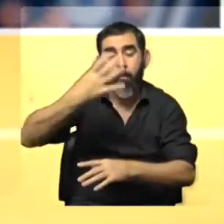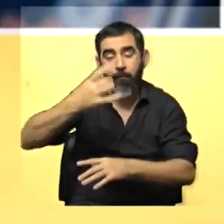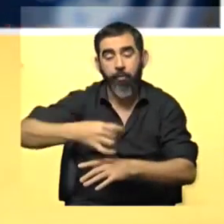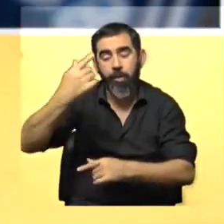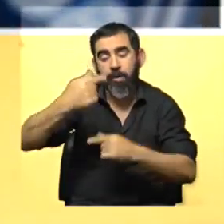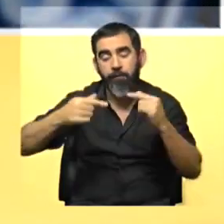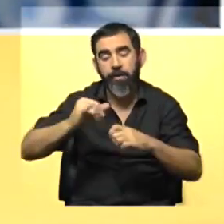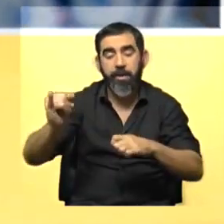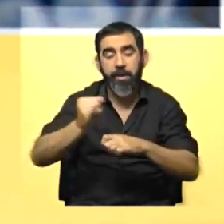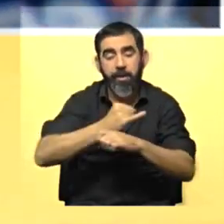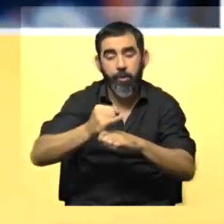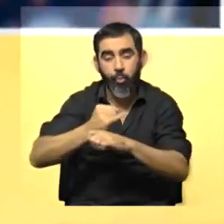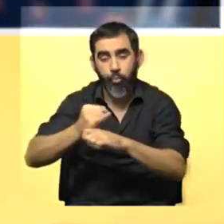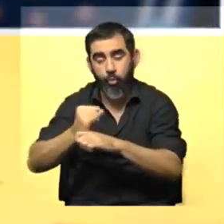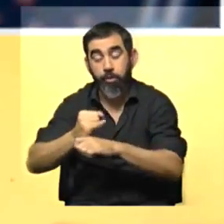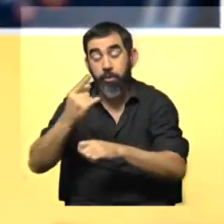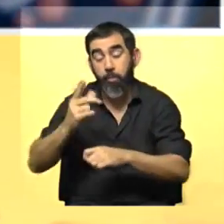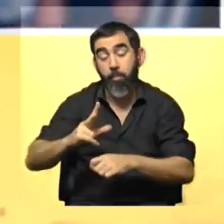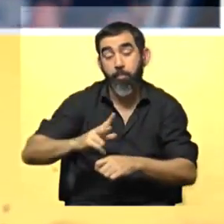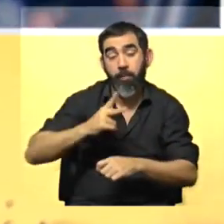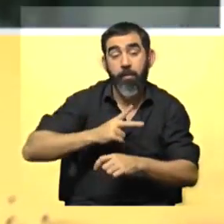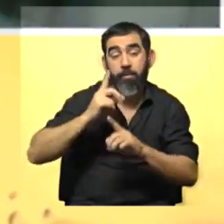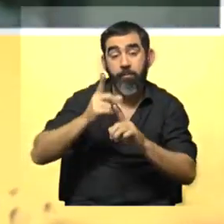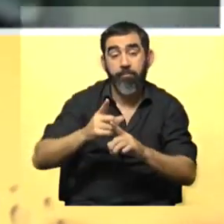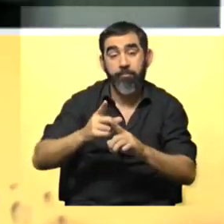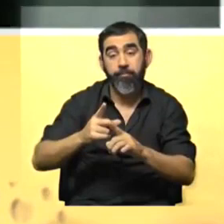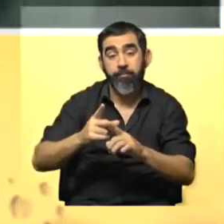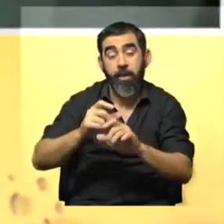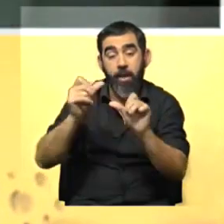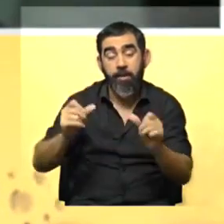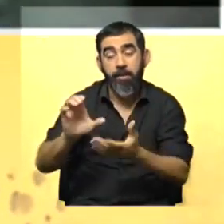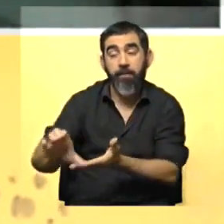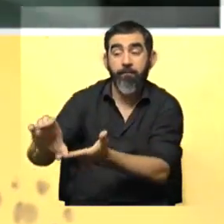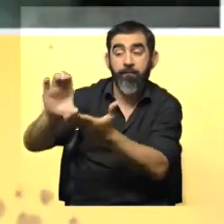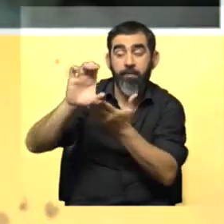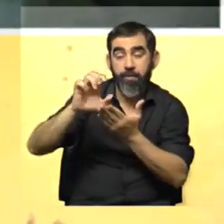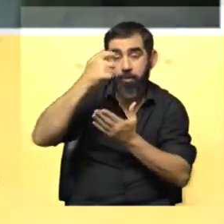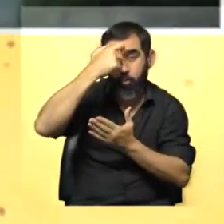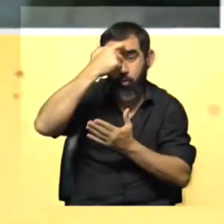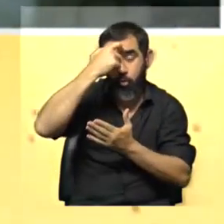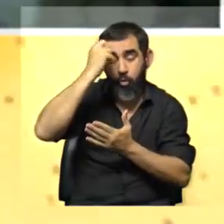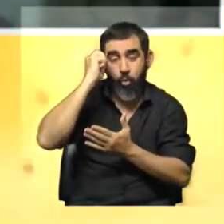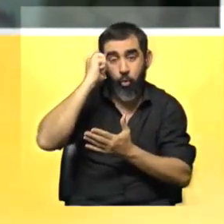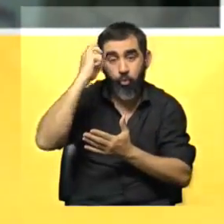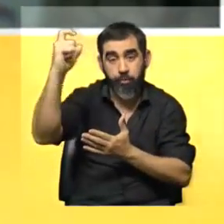instituciones y, bueno, Y un privado que hace lo que uno espera que hagan, que es invertir en conocimiento también. Exactamente. Gracias, Alexandra.